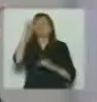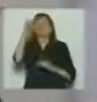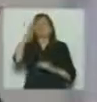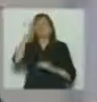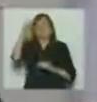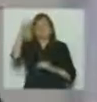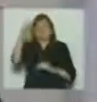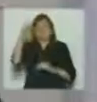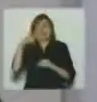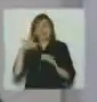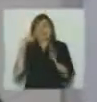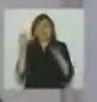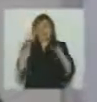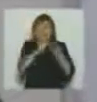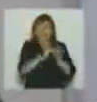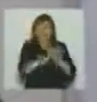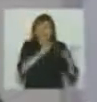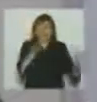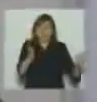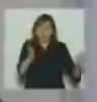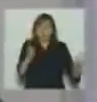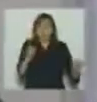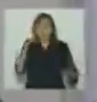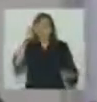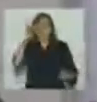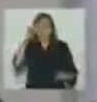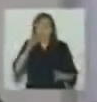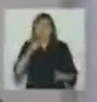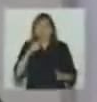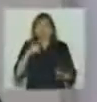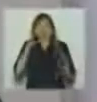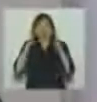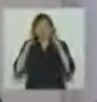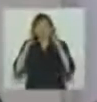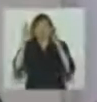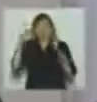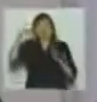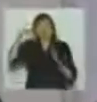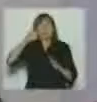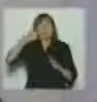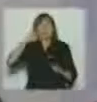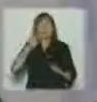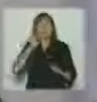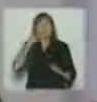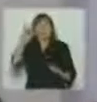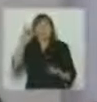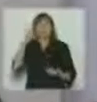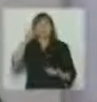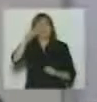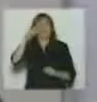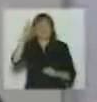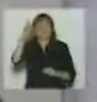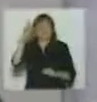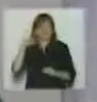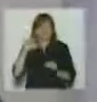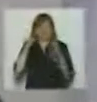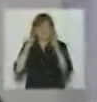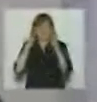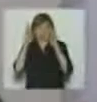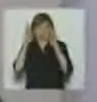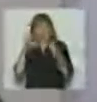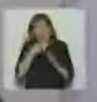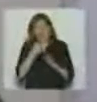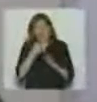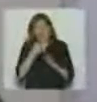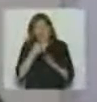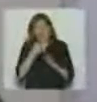me refería a Manuel Belgrano que quede claro que quede claro pero digo no fuera de